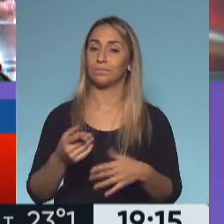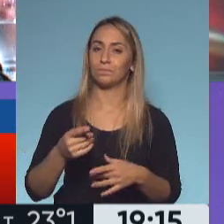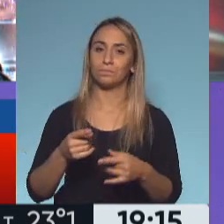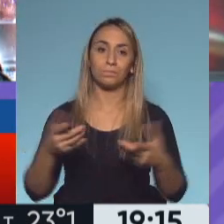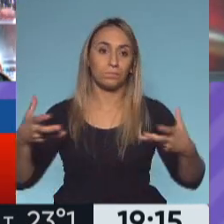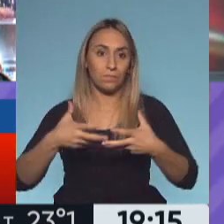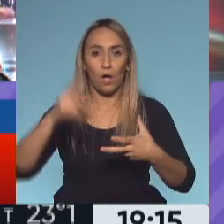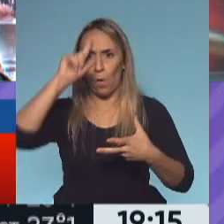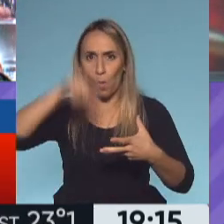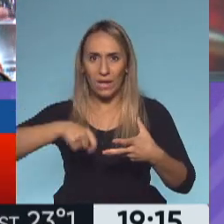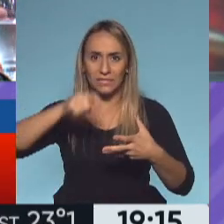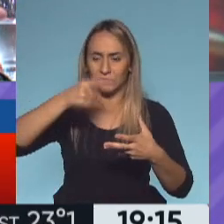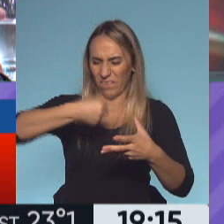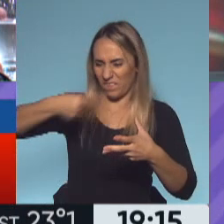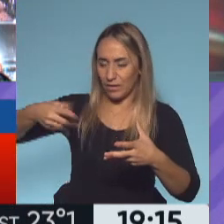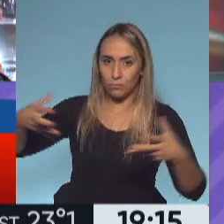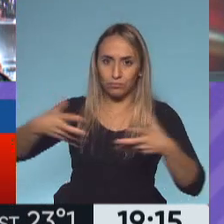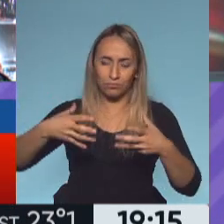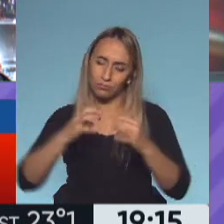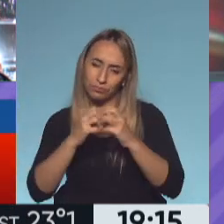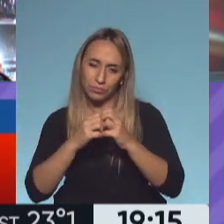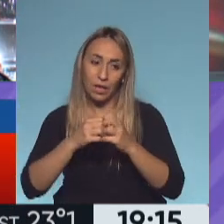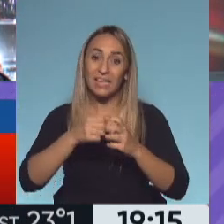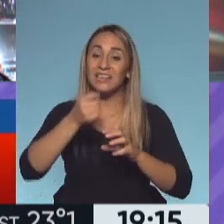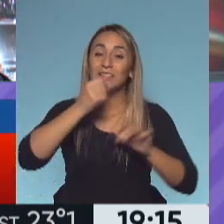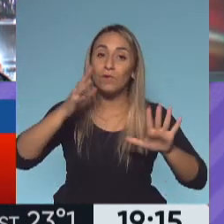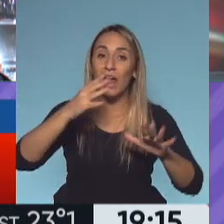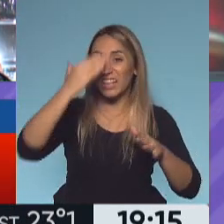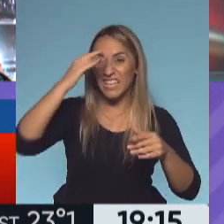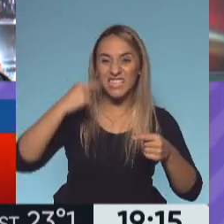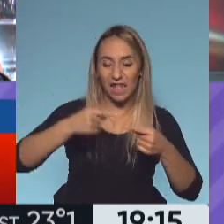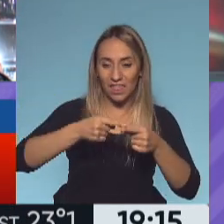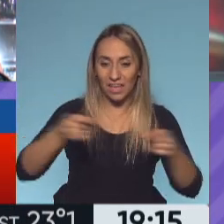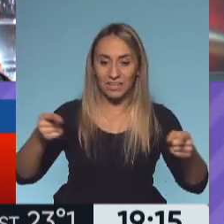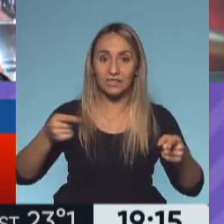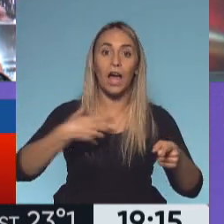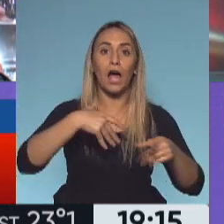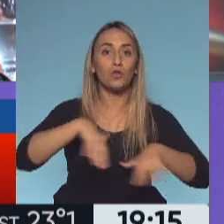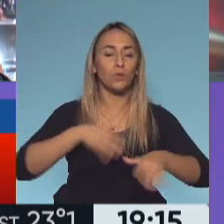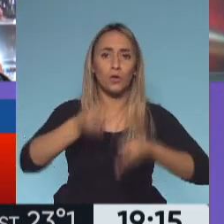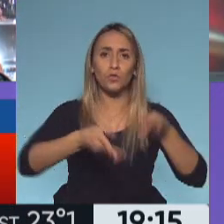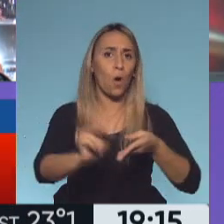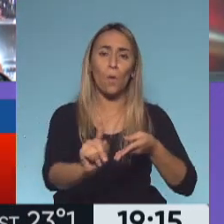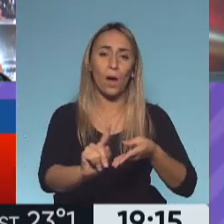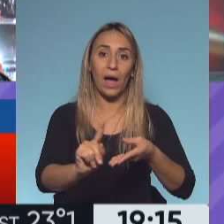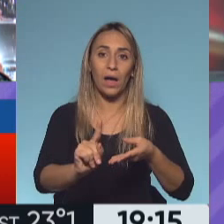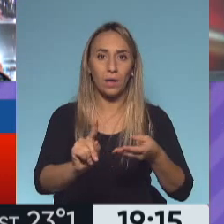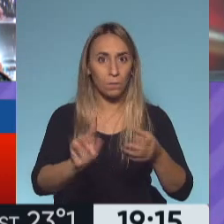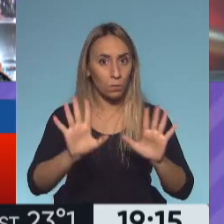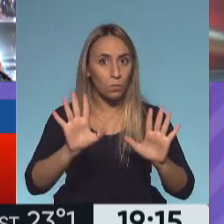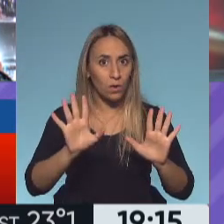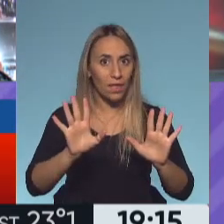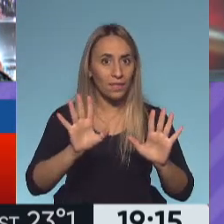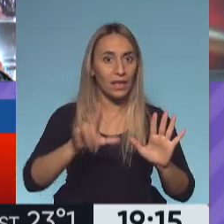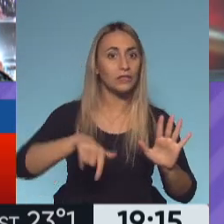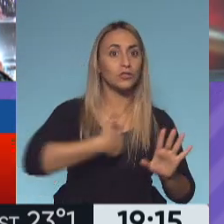es si el hecho de que durante 15 días los chicos no vayan presencialmente a las clases se puede recuperar o